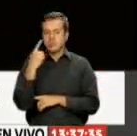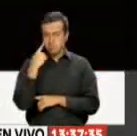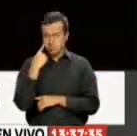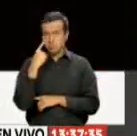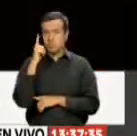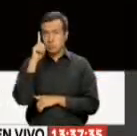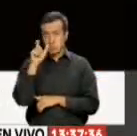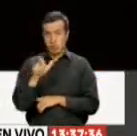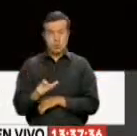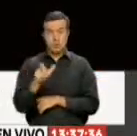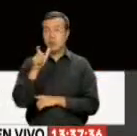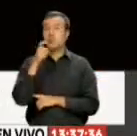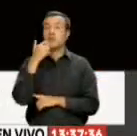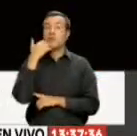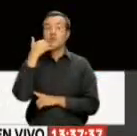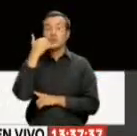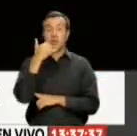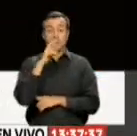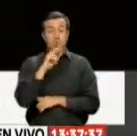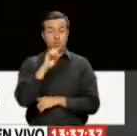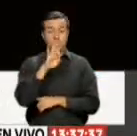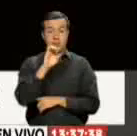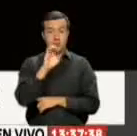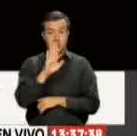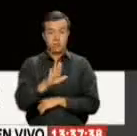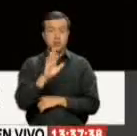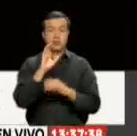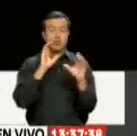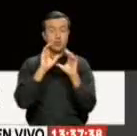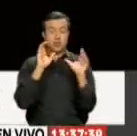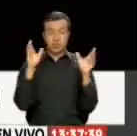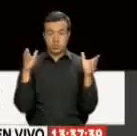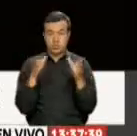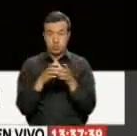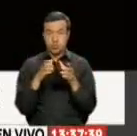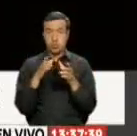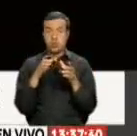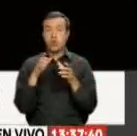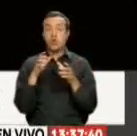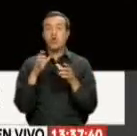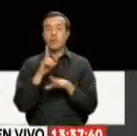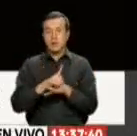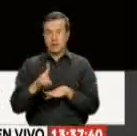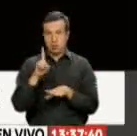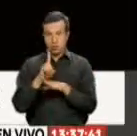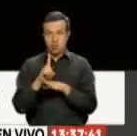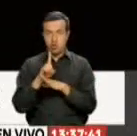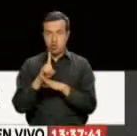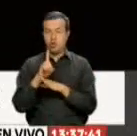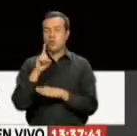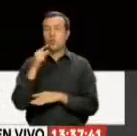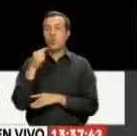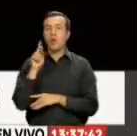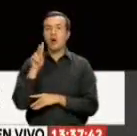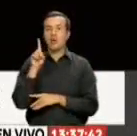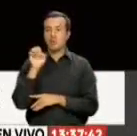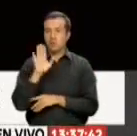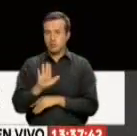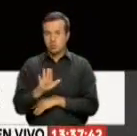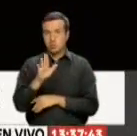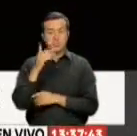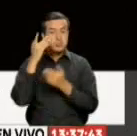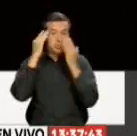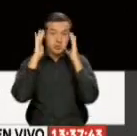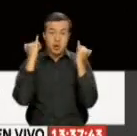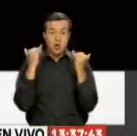las últimas Personas que se comunicaron Con Roberto Marrero Director del despacho De Juan Guaidó Antes de ser detenido Por las autoridades Sin que se